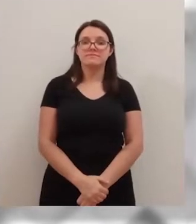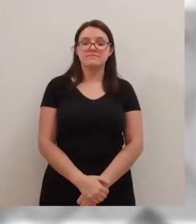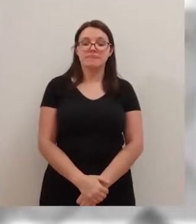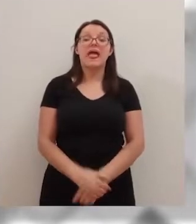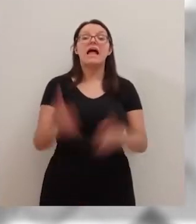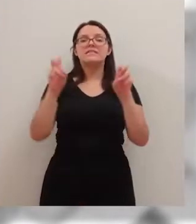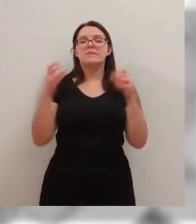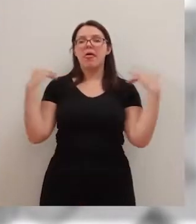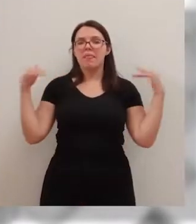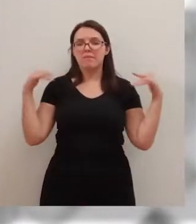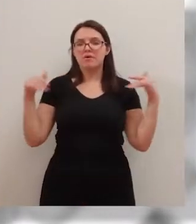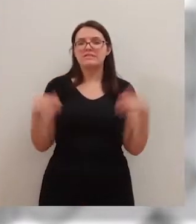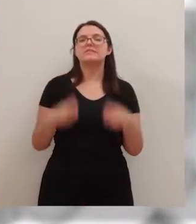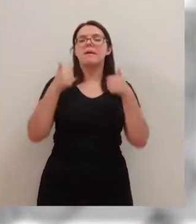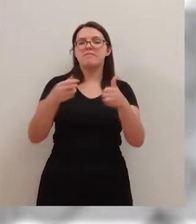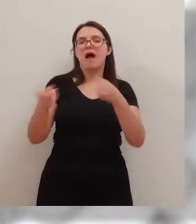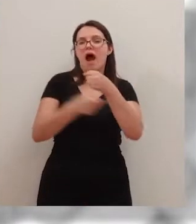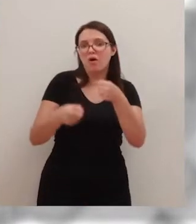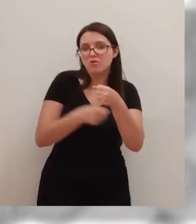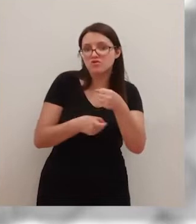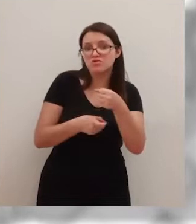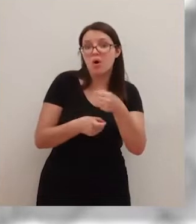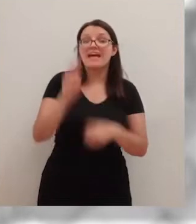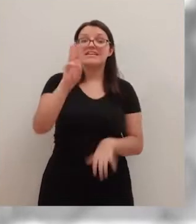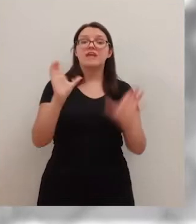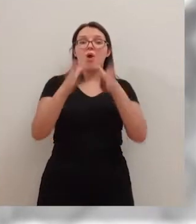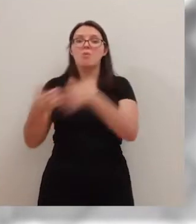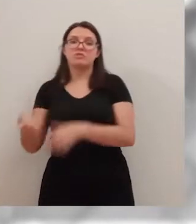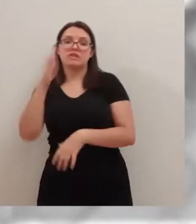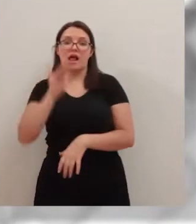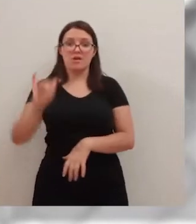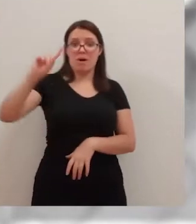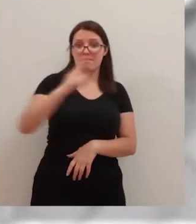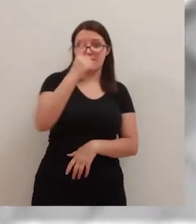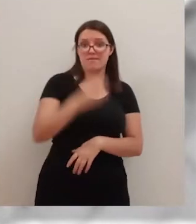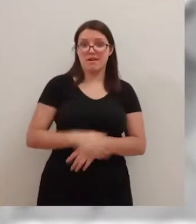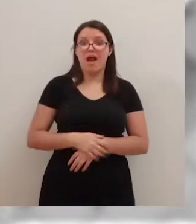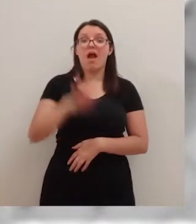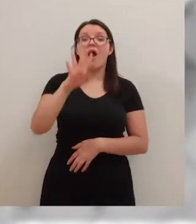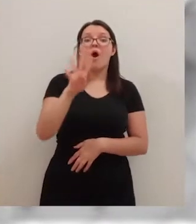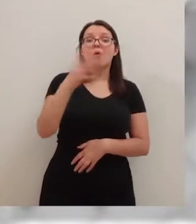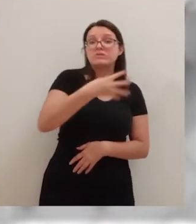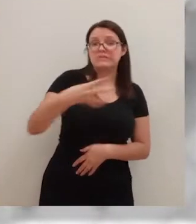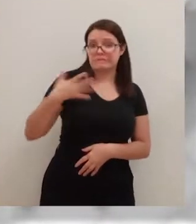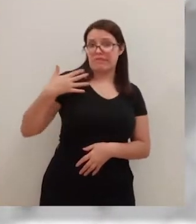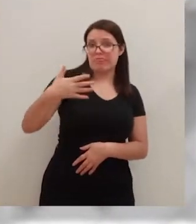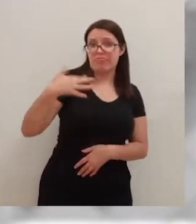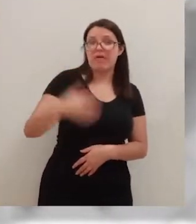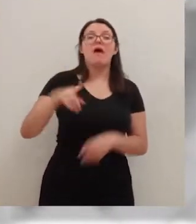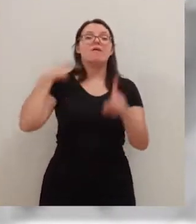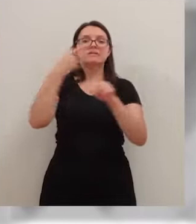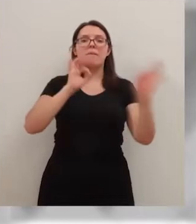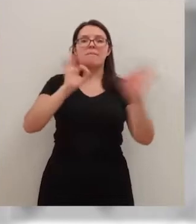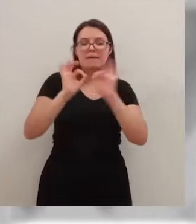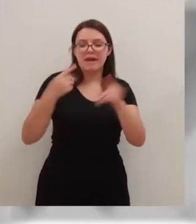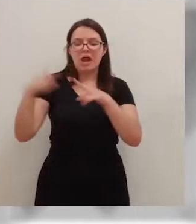Y en deportes arranca el mes de agosto para nuestros tres equipos riojanos de Primera Federación. Cuatro semanas por delante para ultimar